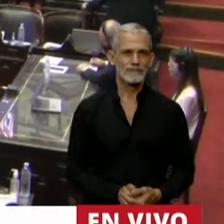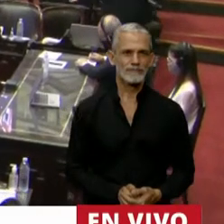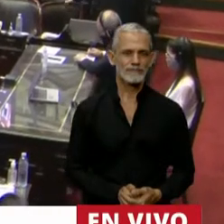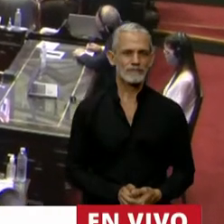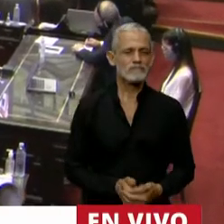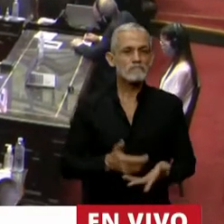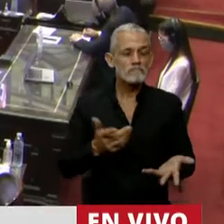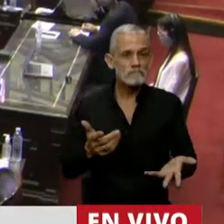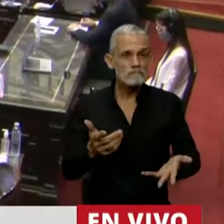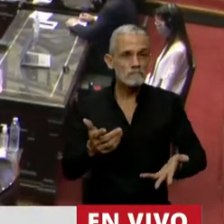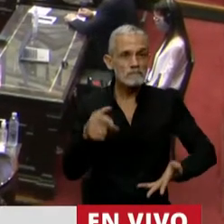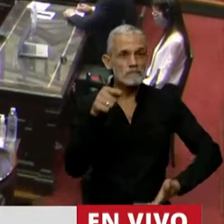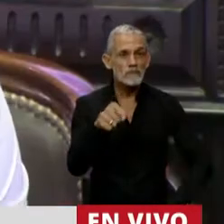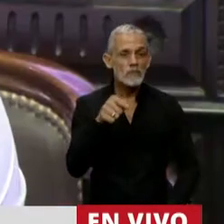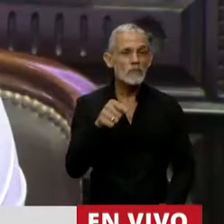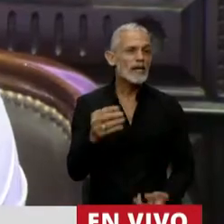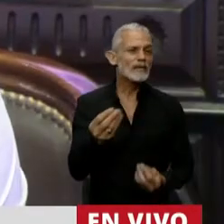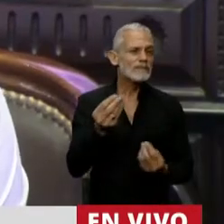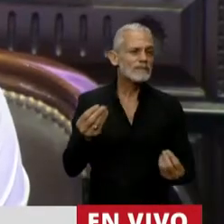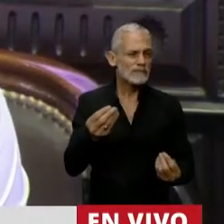Muchas gracias, señor Presidente.